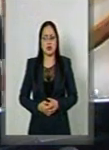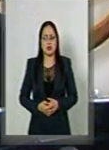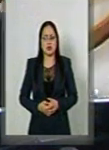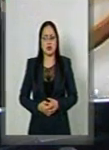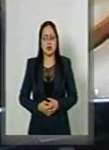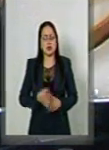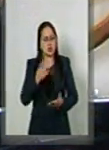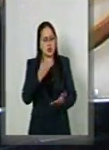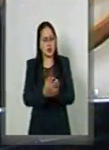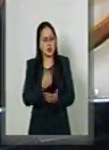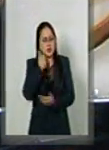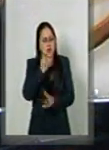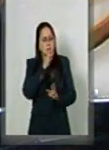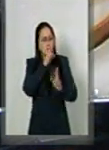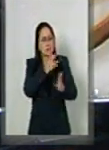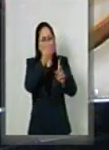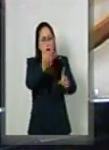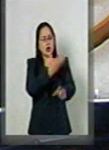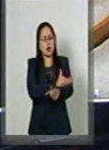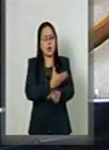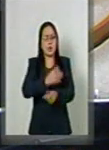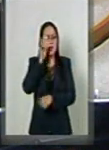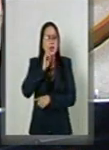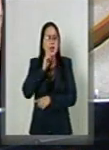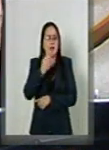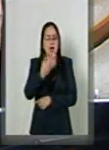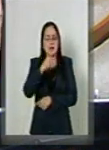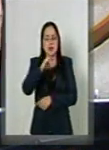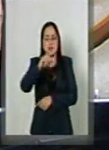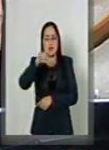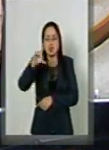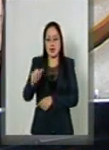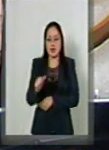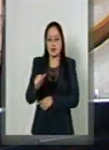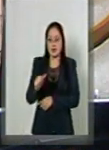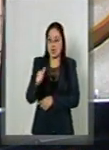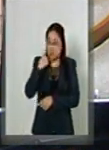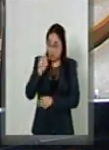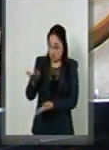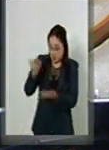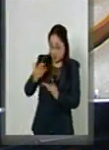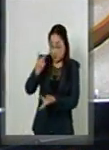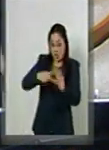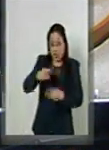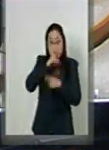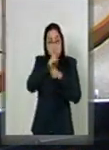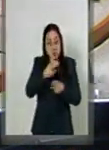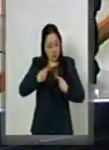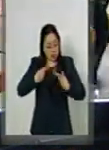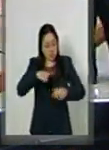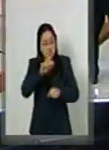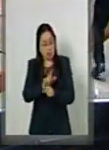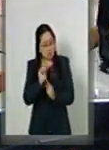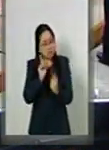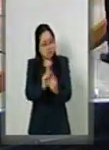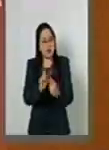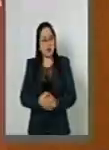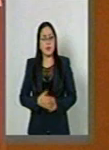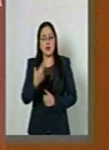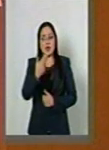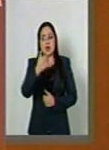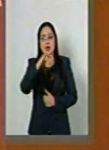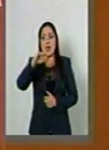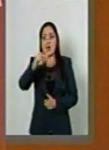Nada más para contestarle a la compañera Hilda, para que si quiere también venga aquí alusiones personales, Hilaria,